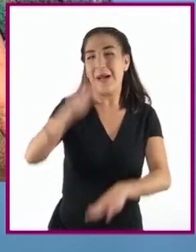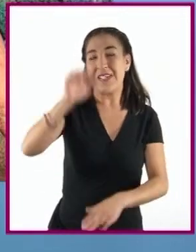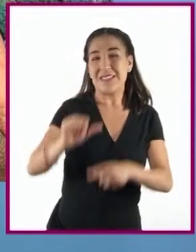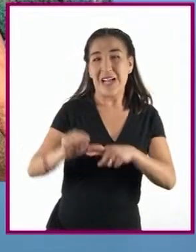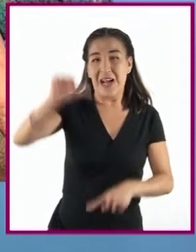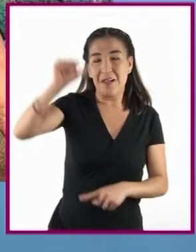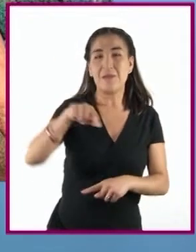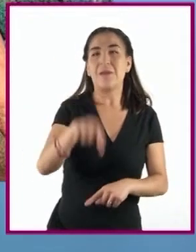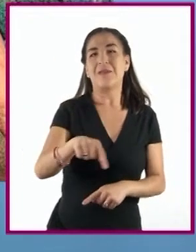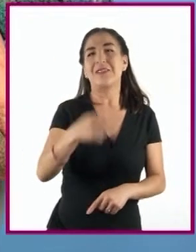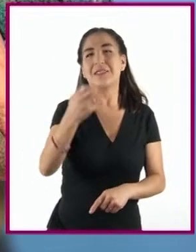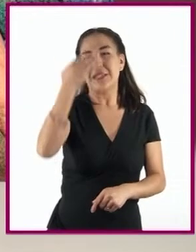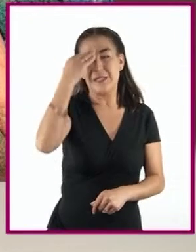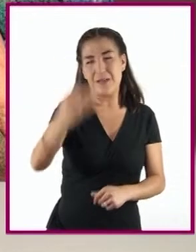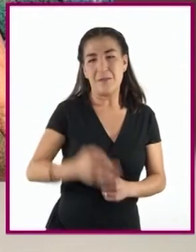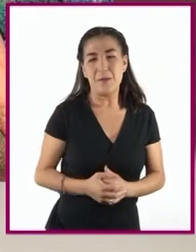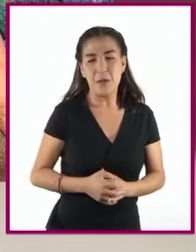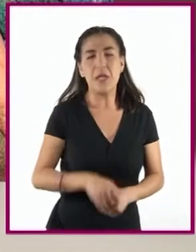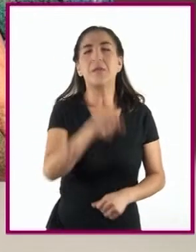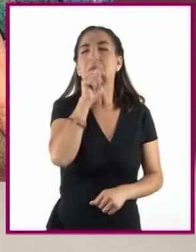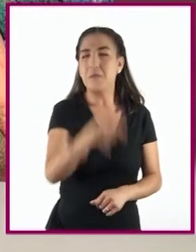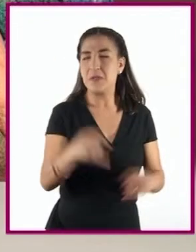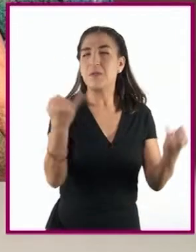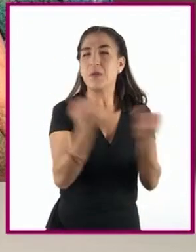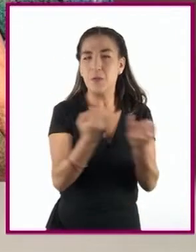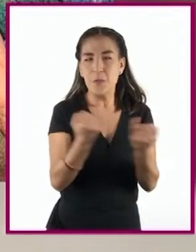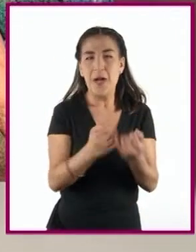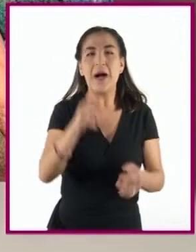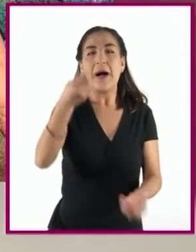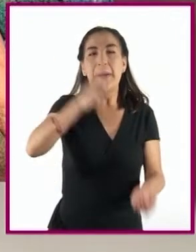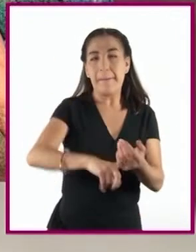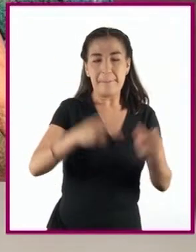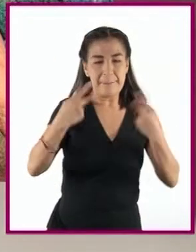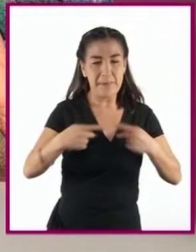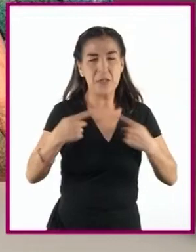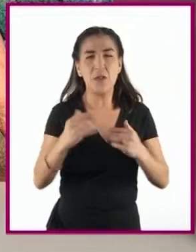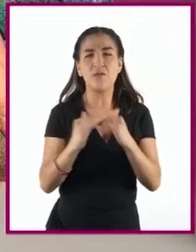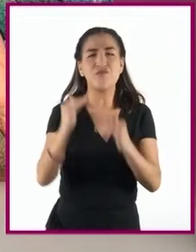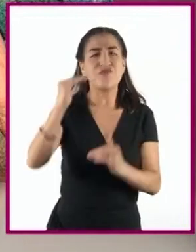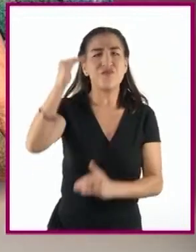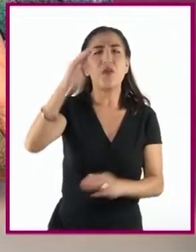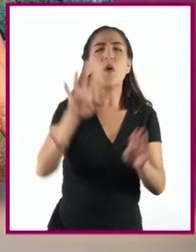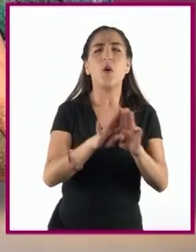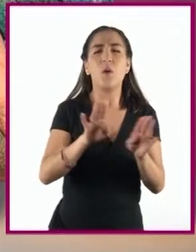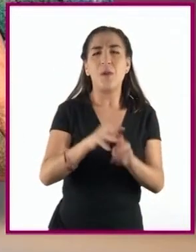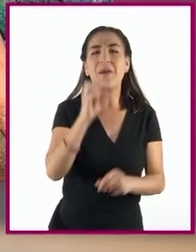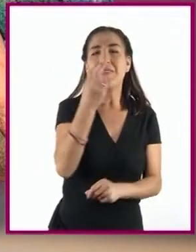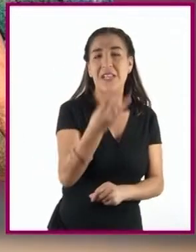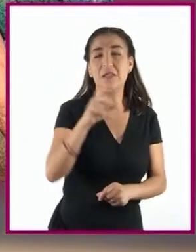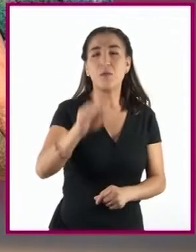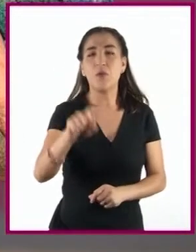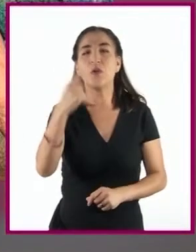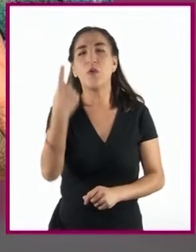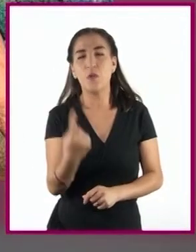mundo en ese entonces. Al mismo tiempo, la población aumentaba a una elevada tasa de 3.1% al año.